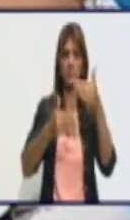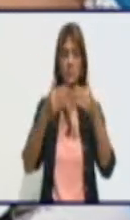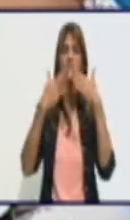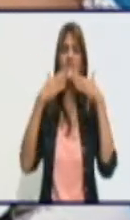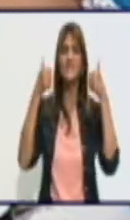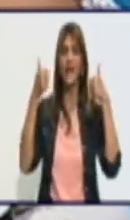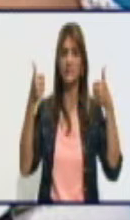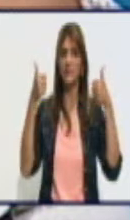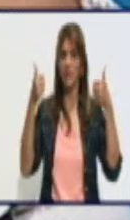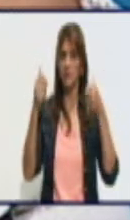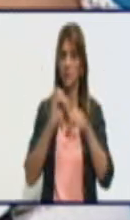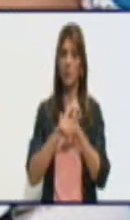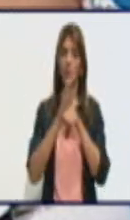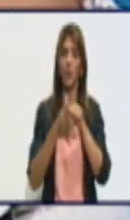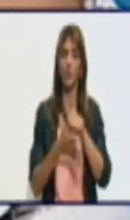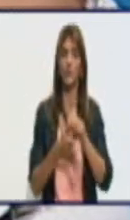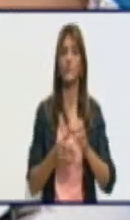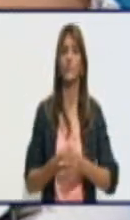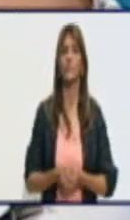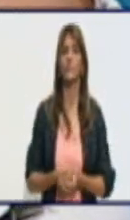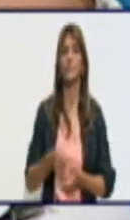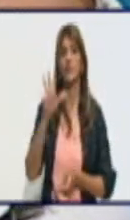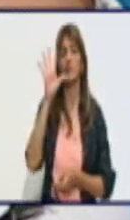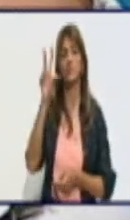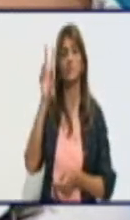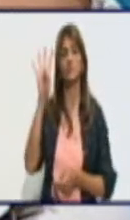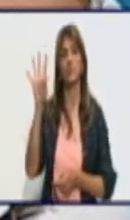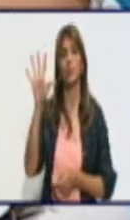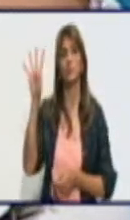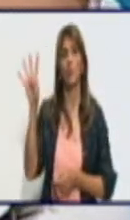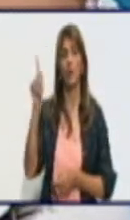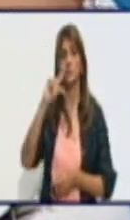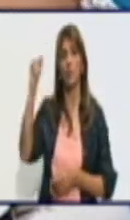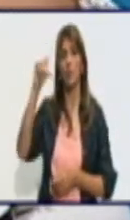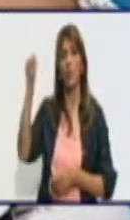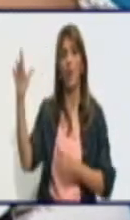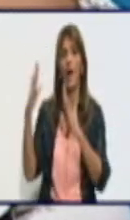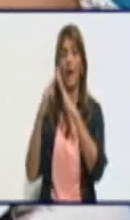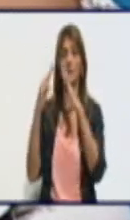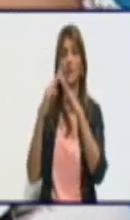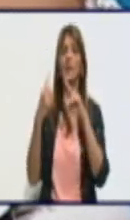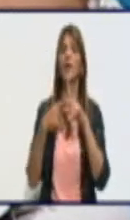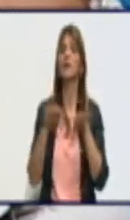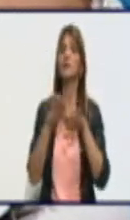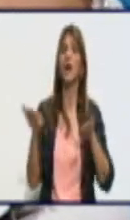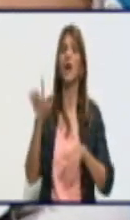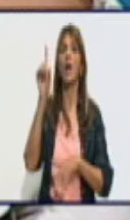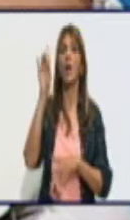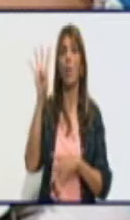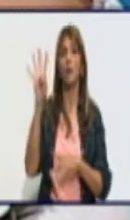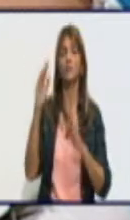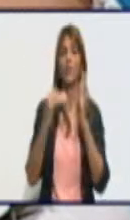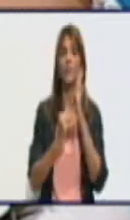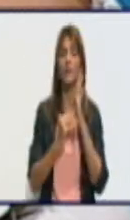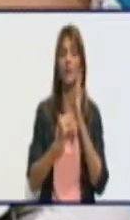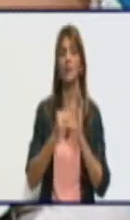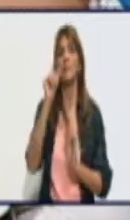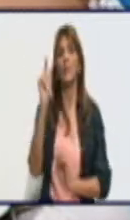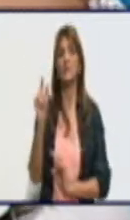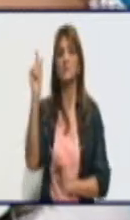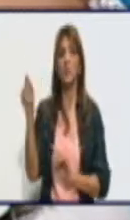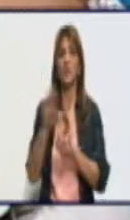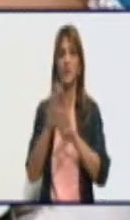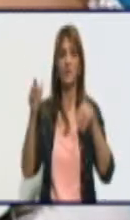dieron 254 altas en las últimas 24 horas y tenemos ya 4.900 pacientes recuperados.